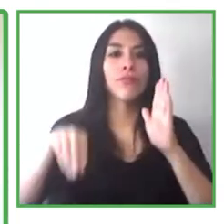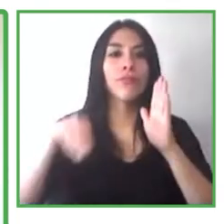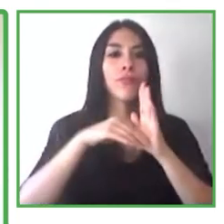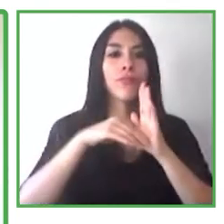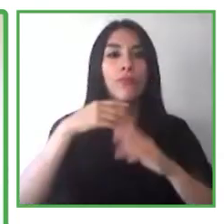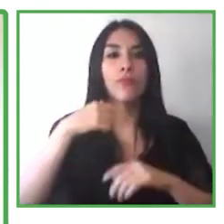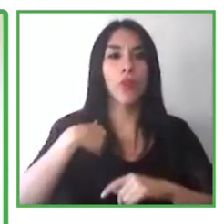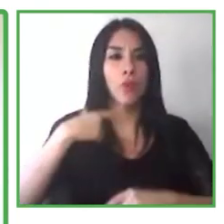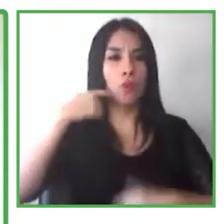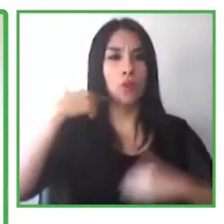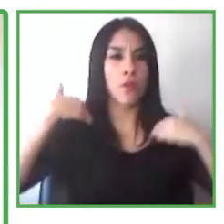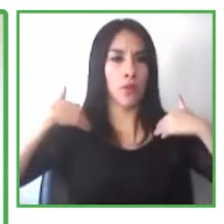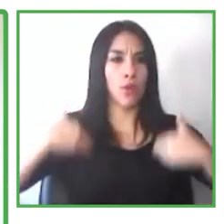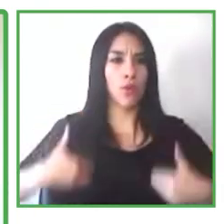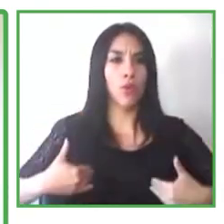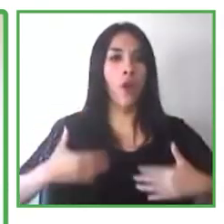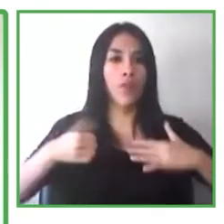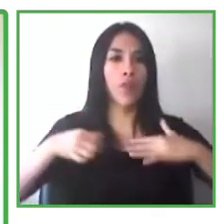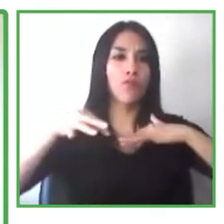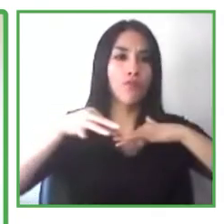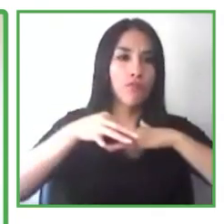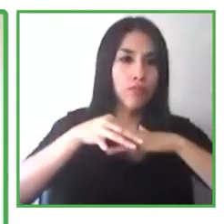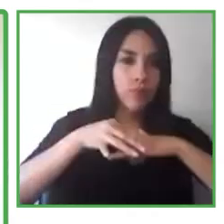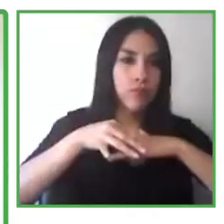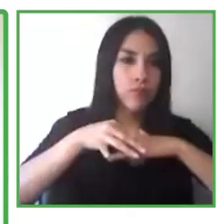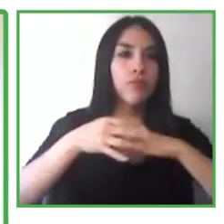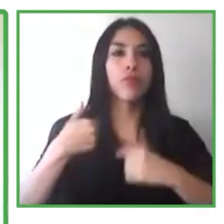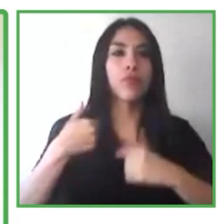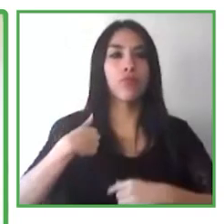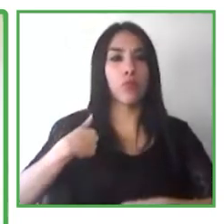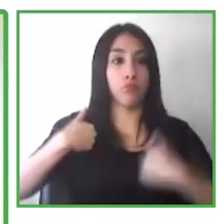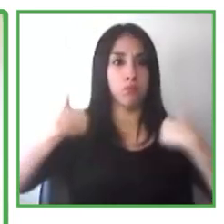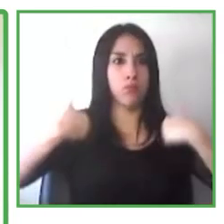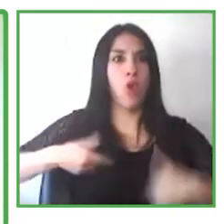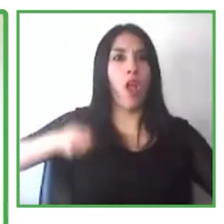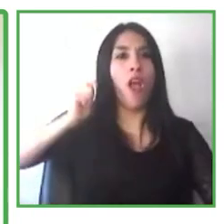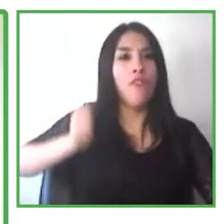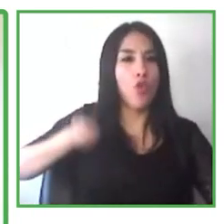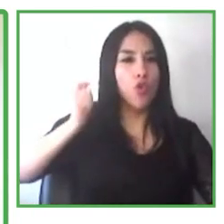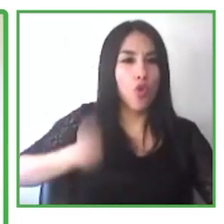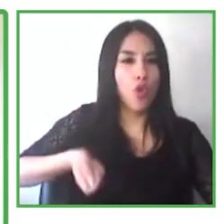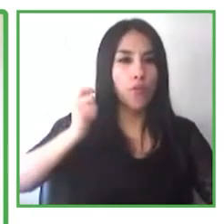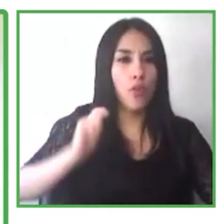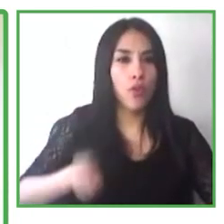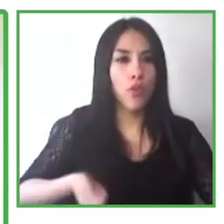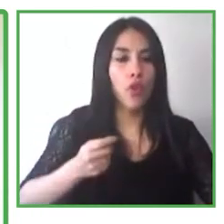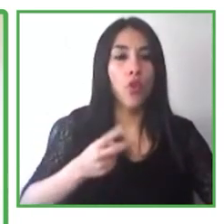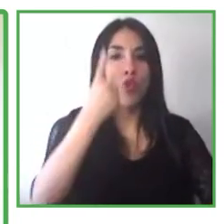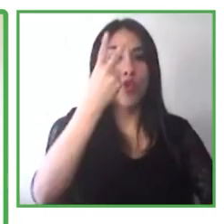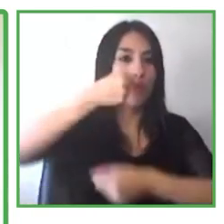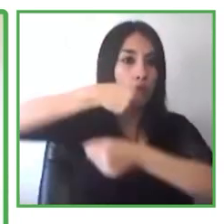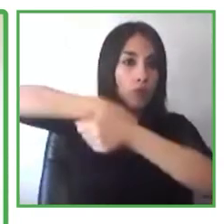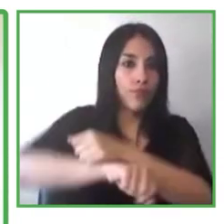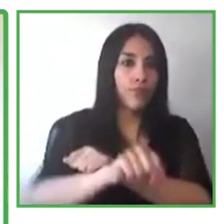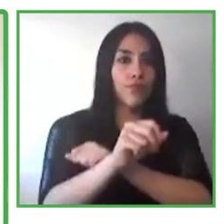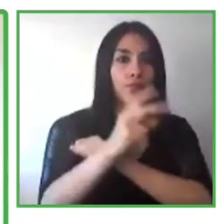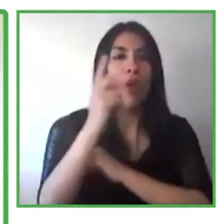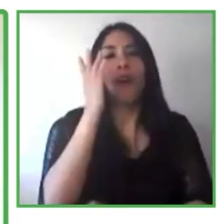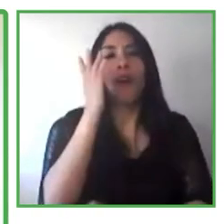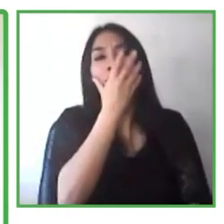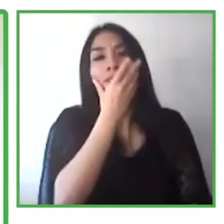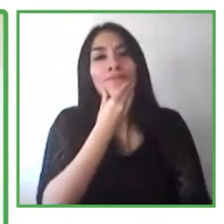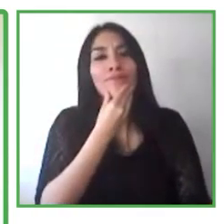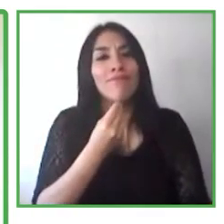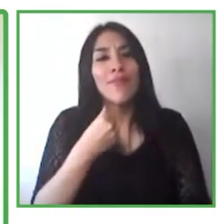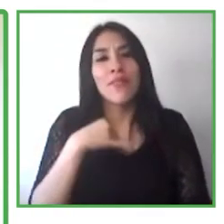madre de dos niños hermosos y estoy embarazada. Entonces, como dijo, yo soy